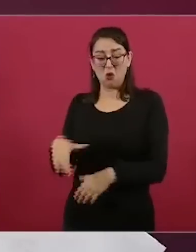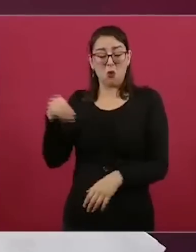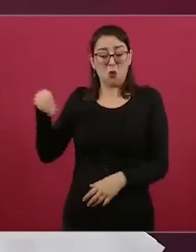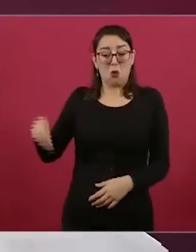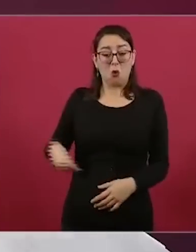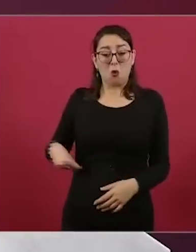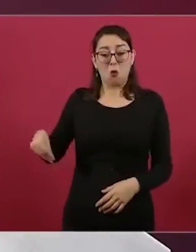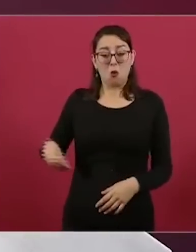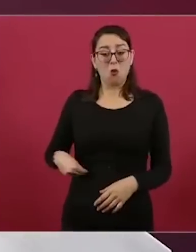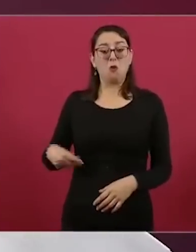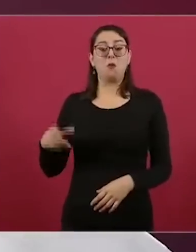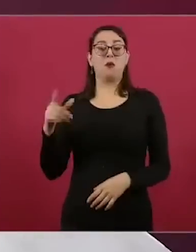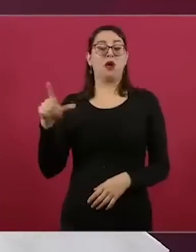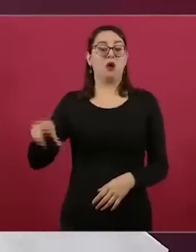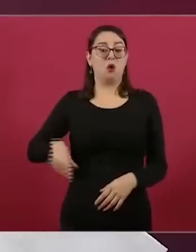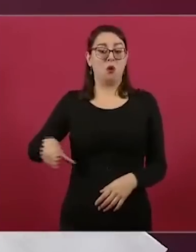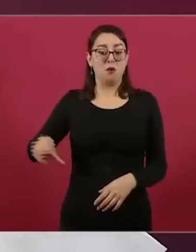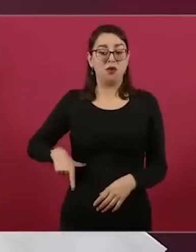Incluso represores.